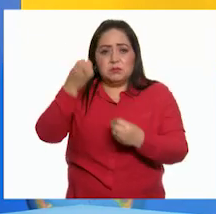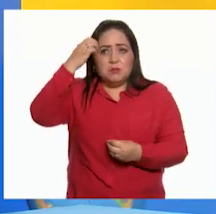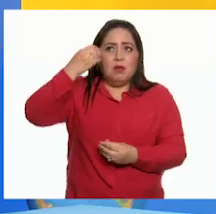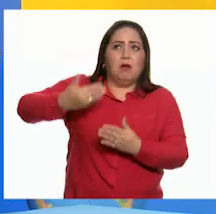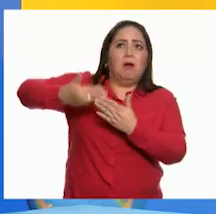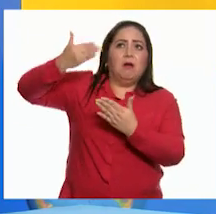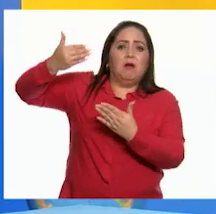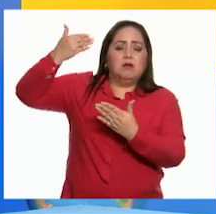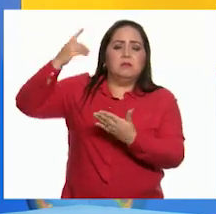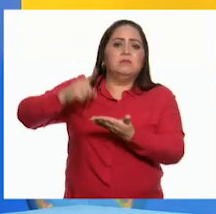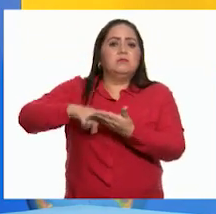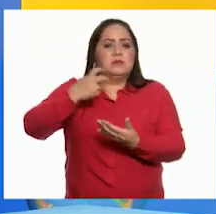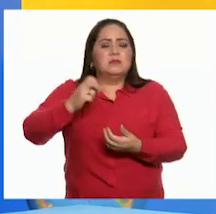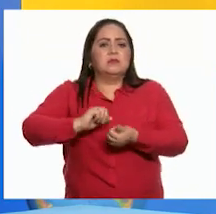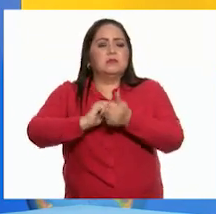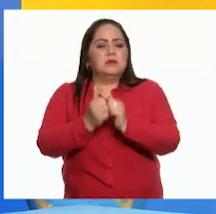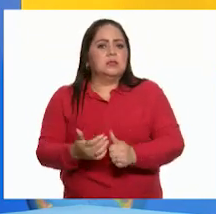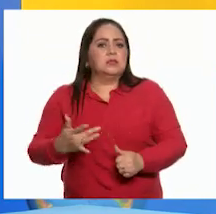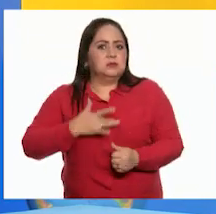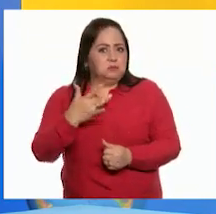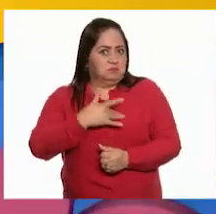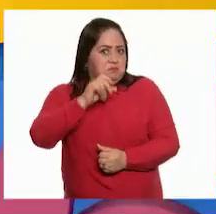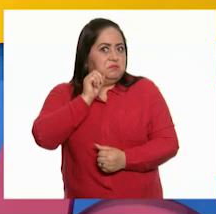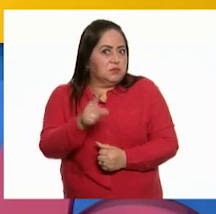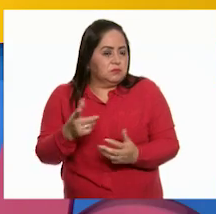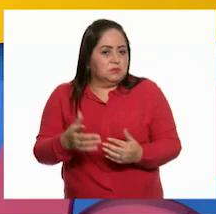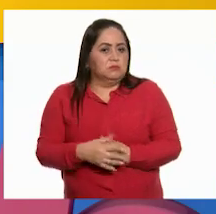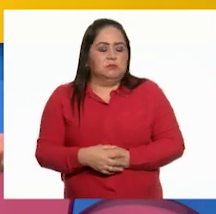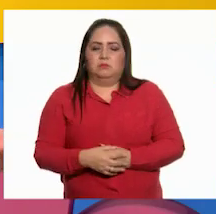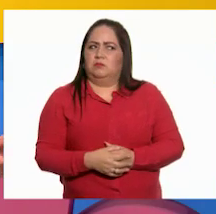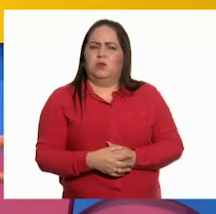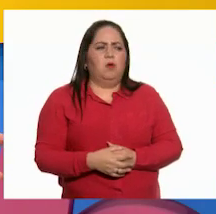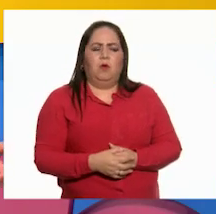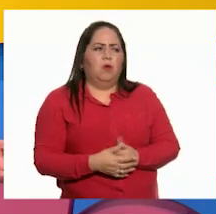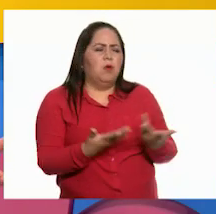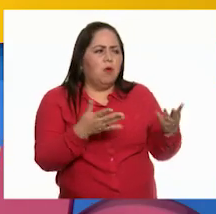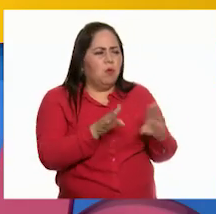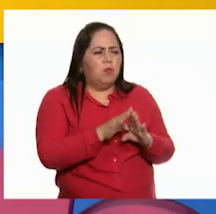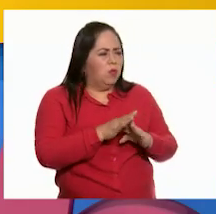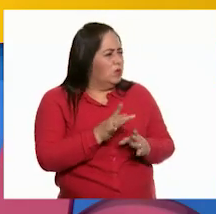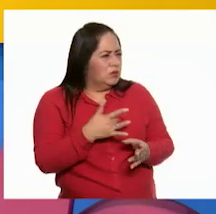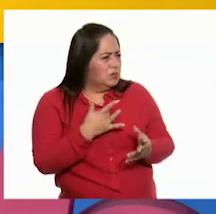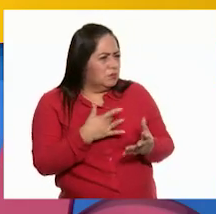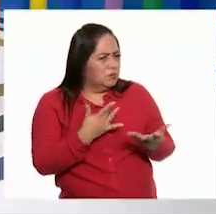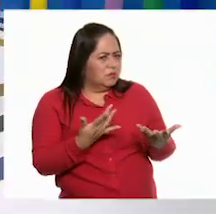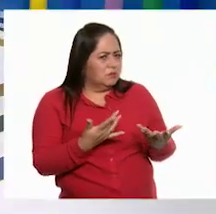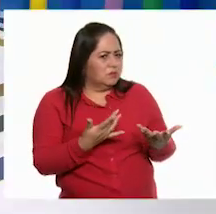pasado tiene efecto sobre los sentimientos? ¿Qué? ¿Cómo? ¿Qué? ¿En los sentimientos?